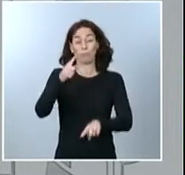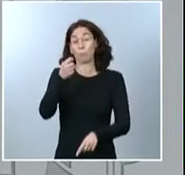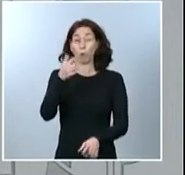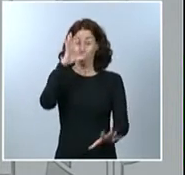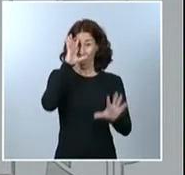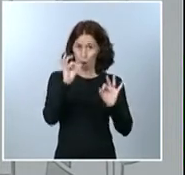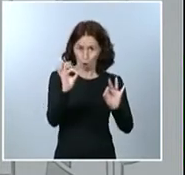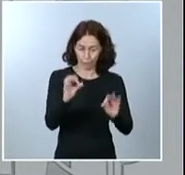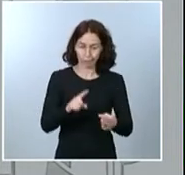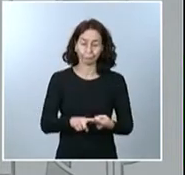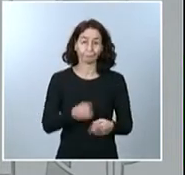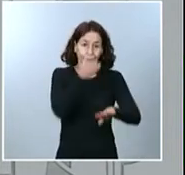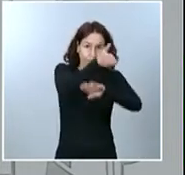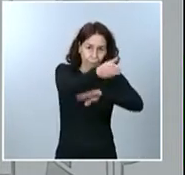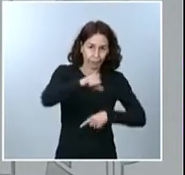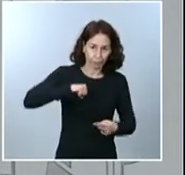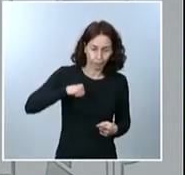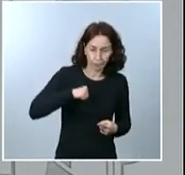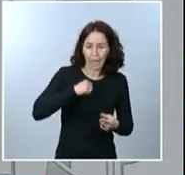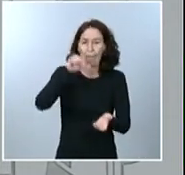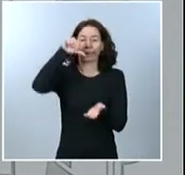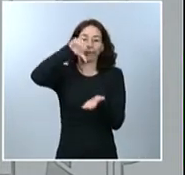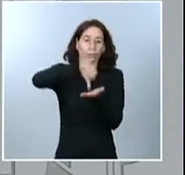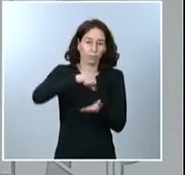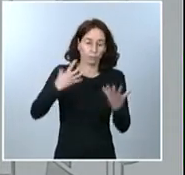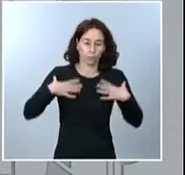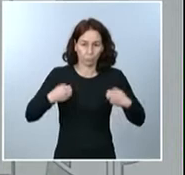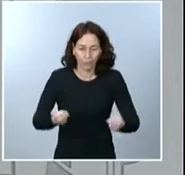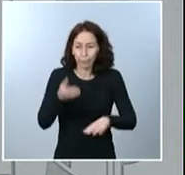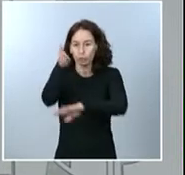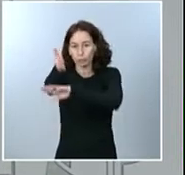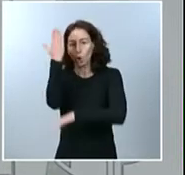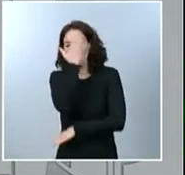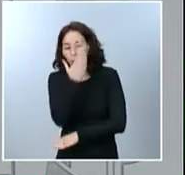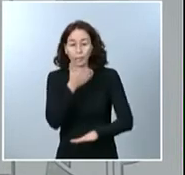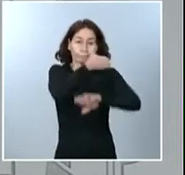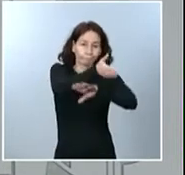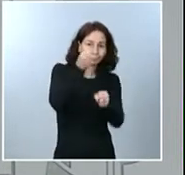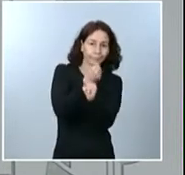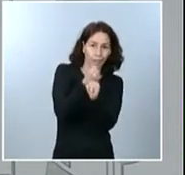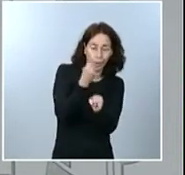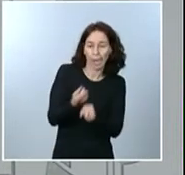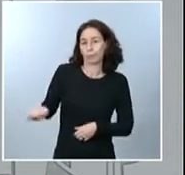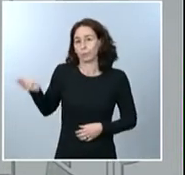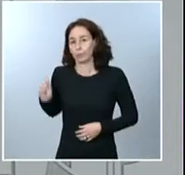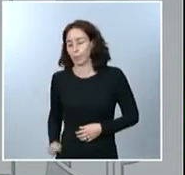a centros sanitarios, acudir a centros educativos, cumplimentar obligaciones laborales, profesionales, etcétera.